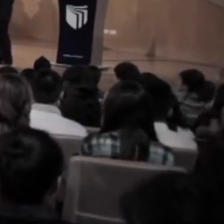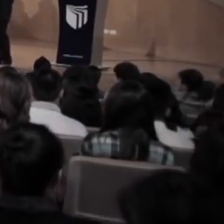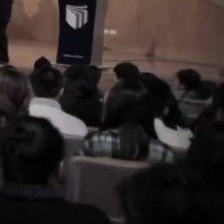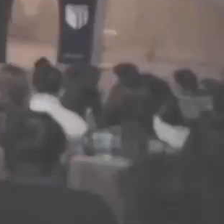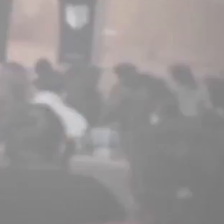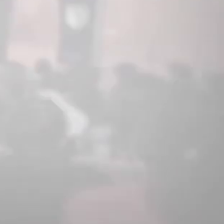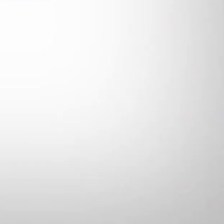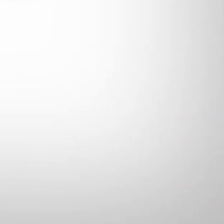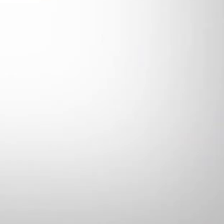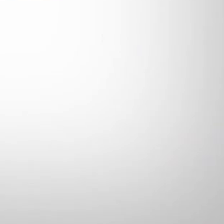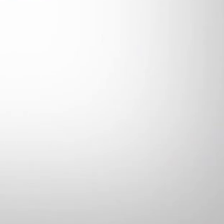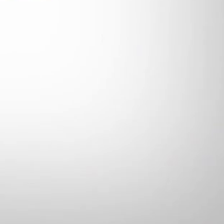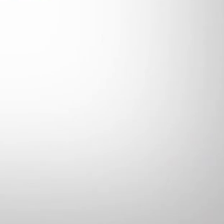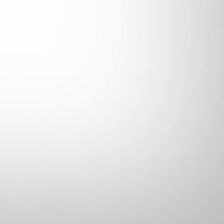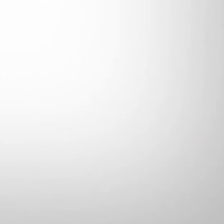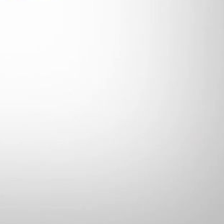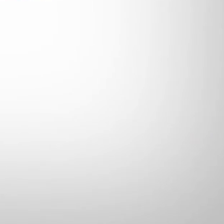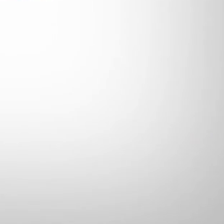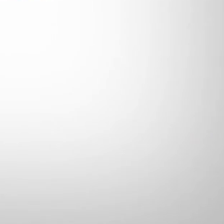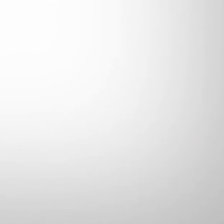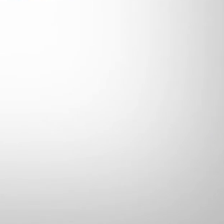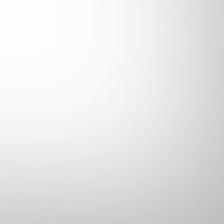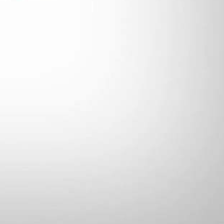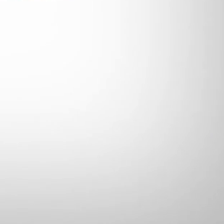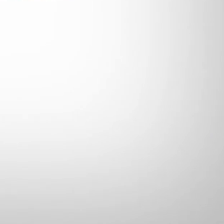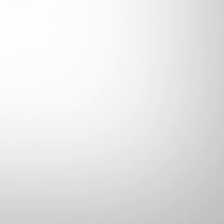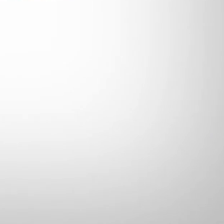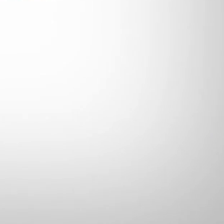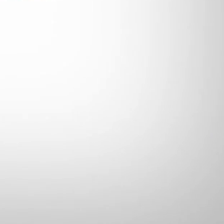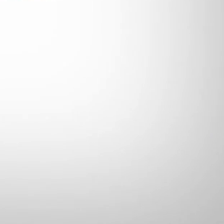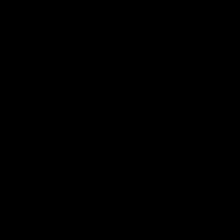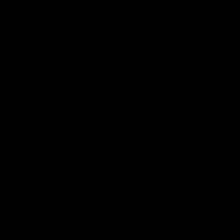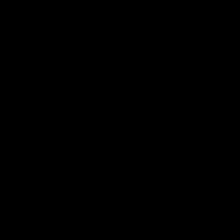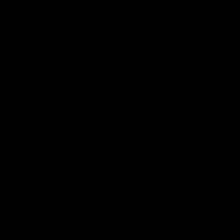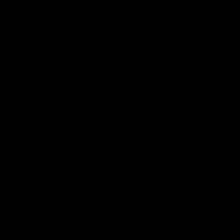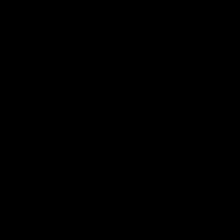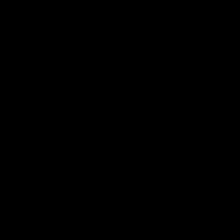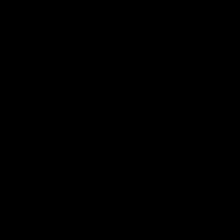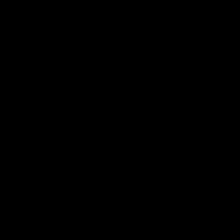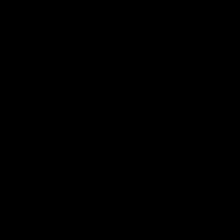Universidad César Vallejo. Solo para los que quieren salir adelante. adelante.